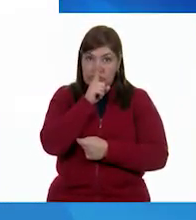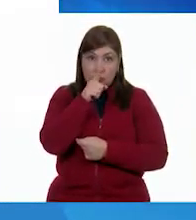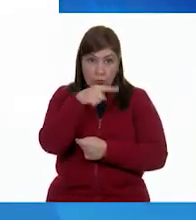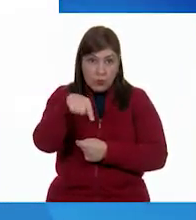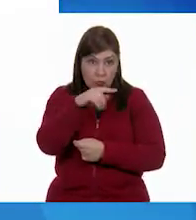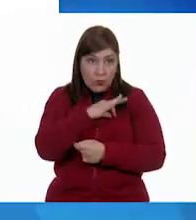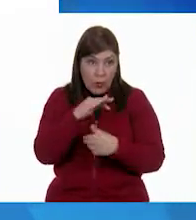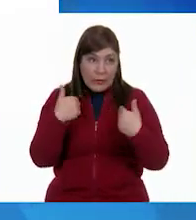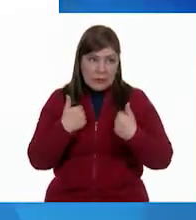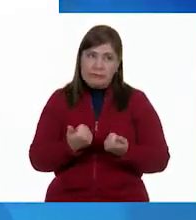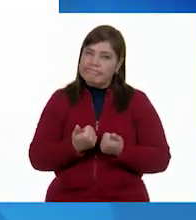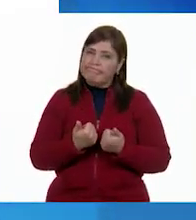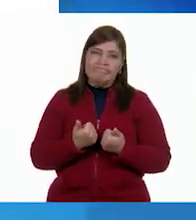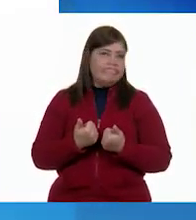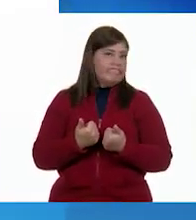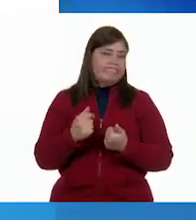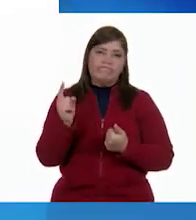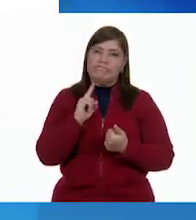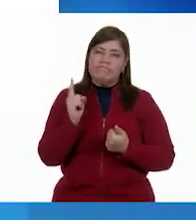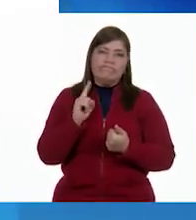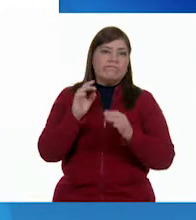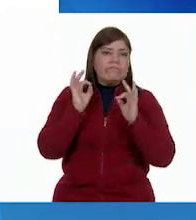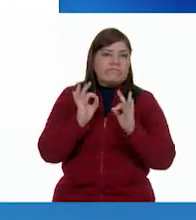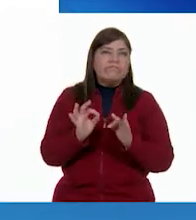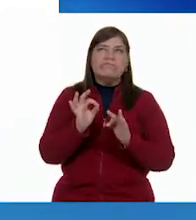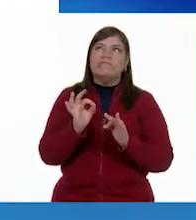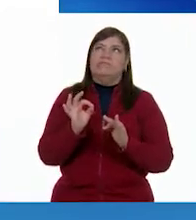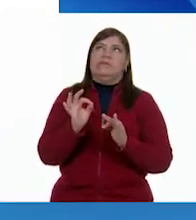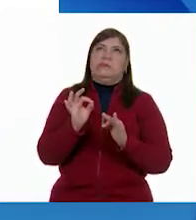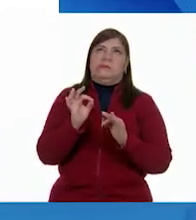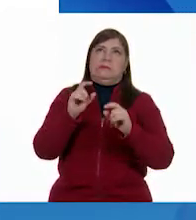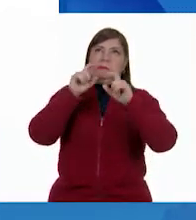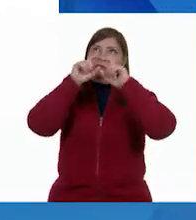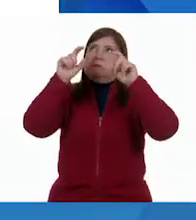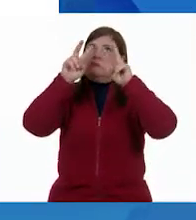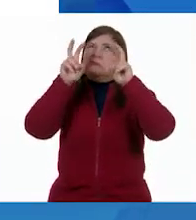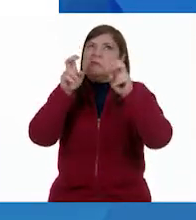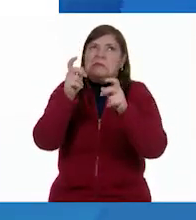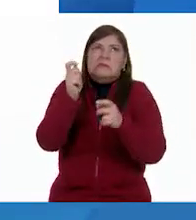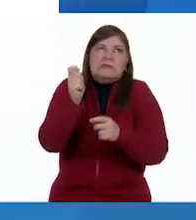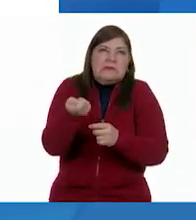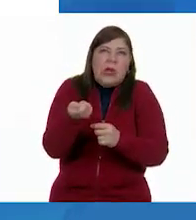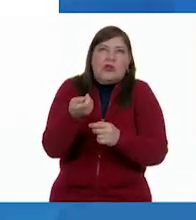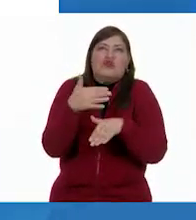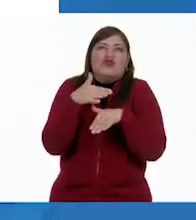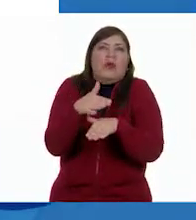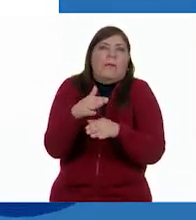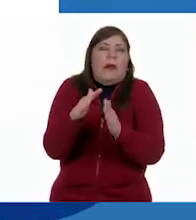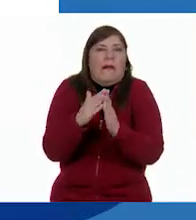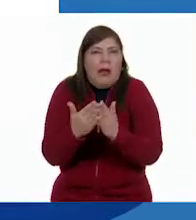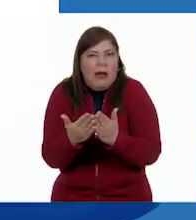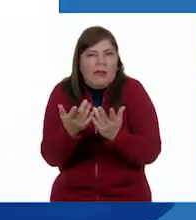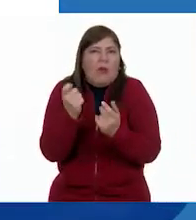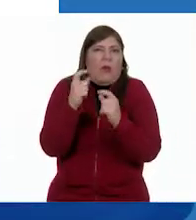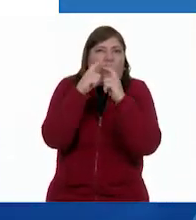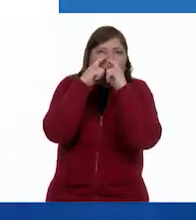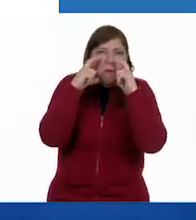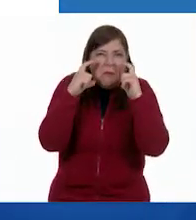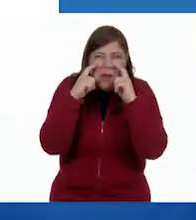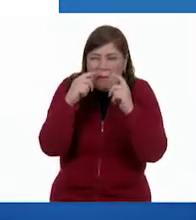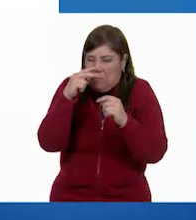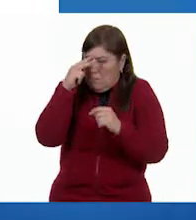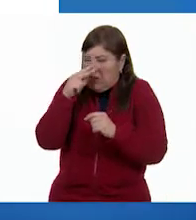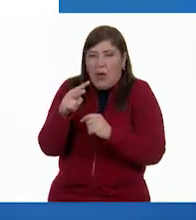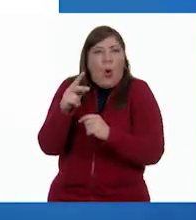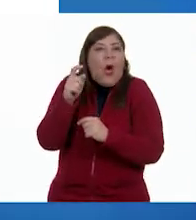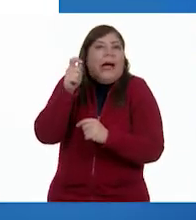ahí? No creo porque no nos está diciendo exactamente qué de los libros, qué de los cubrebocas, qué de México sobre